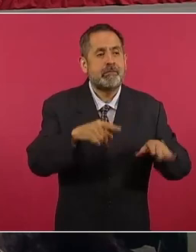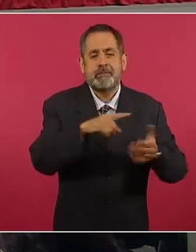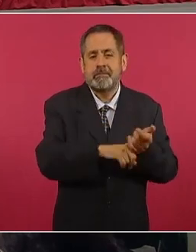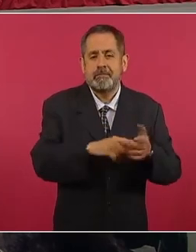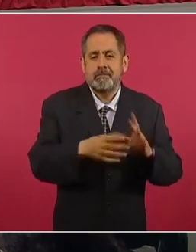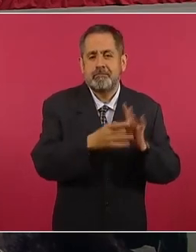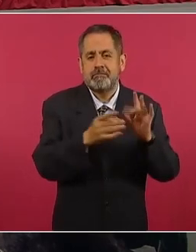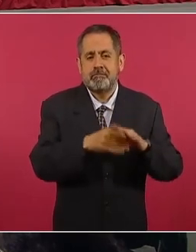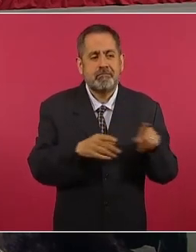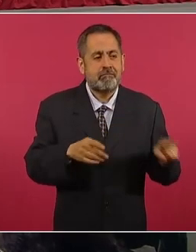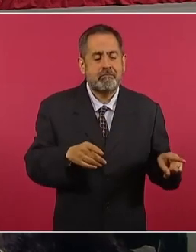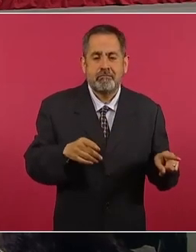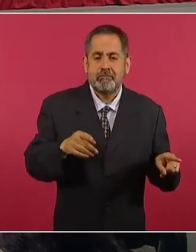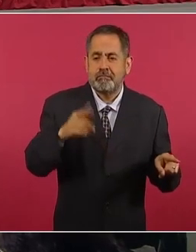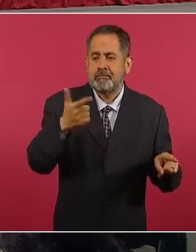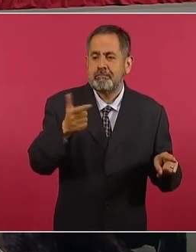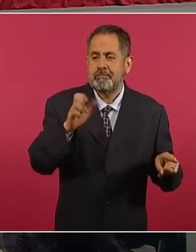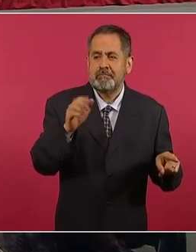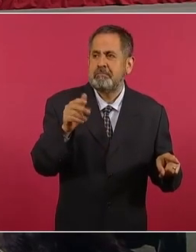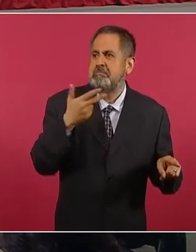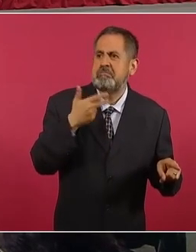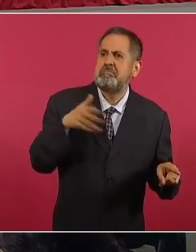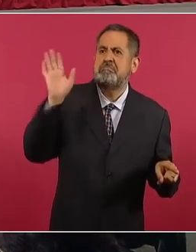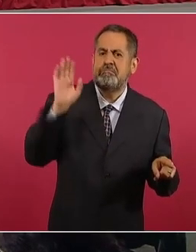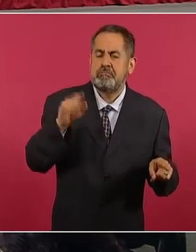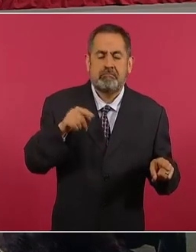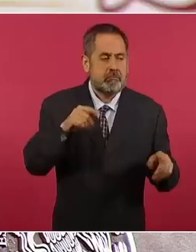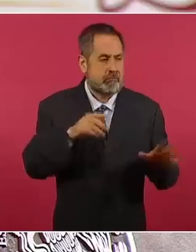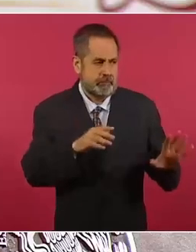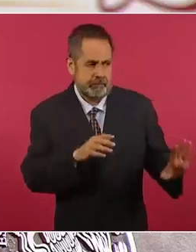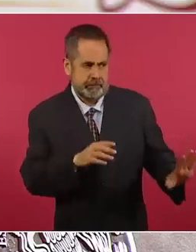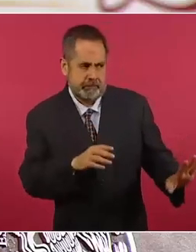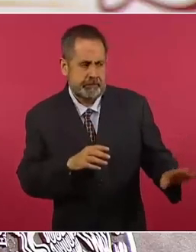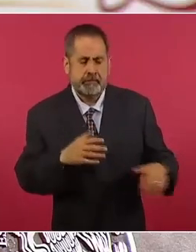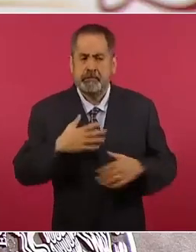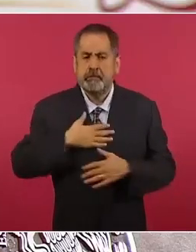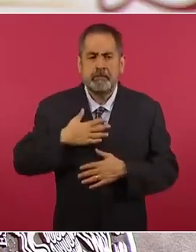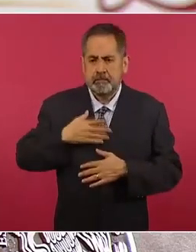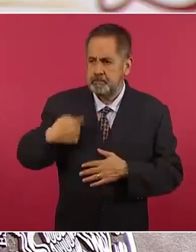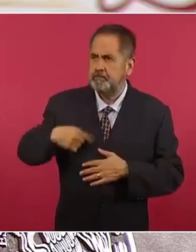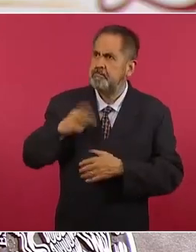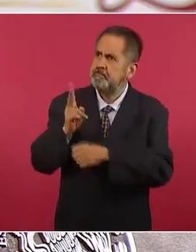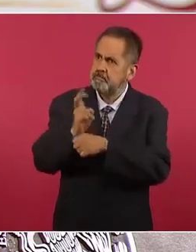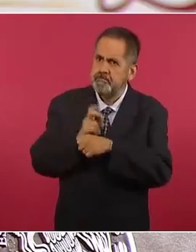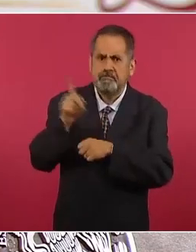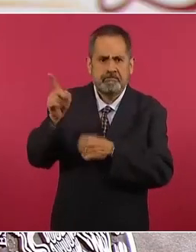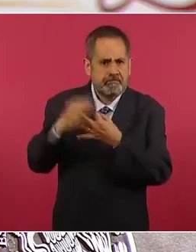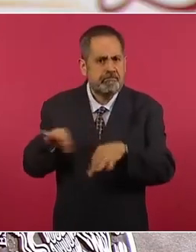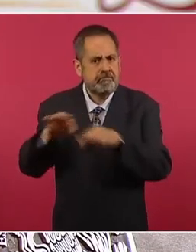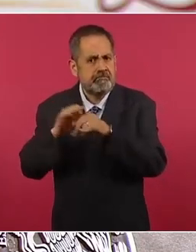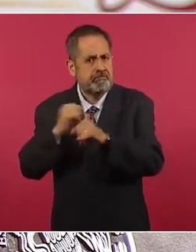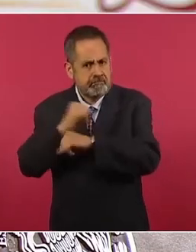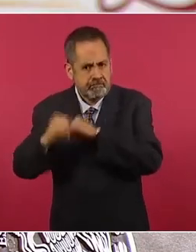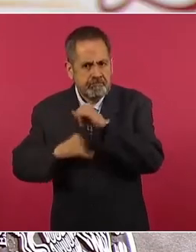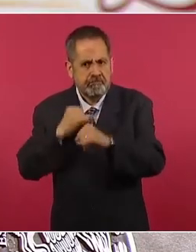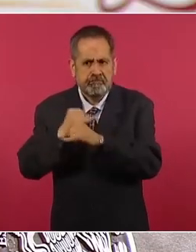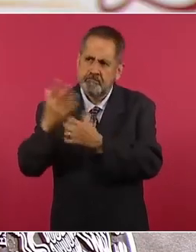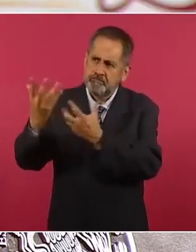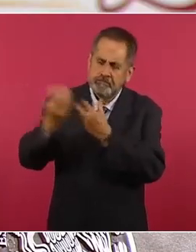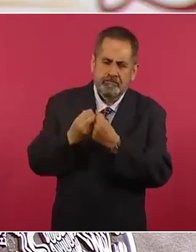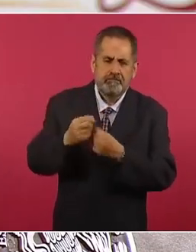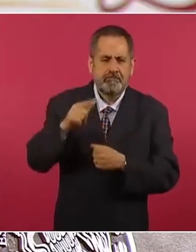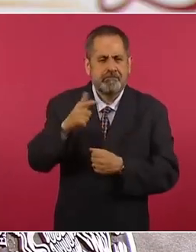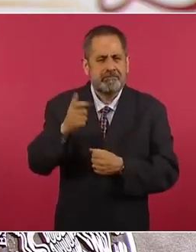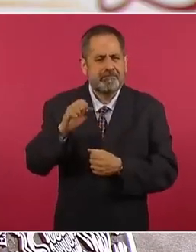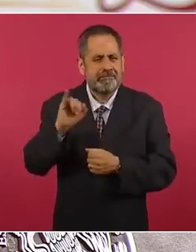expulsado del país. Nosotros hemos invitado y estamos convencidos de la importancia y cooperación del trabajo del GIEI.